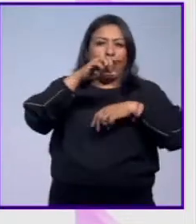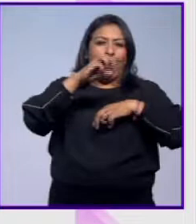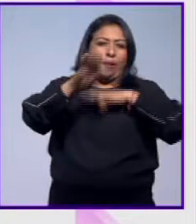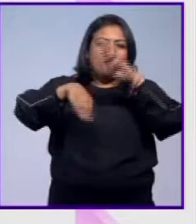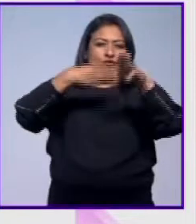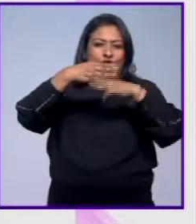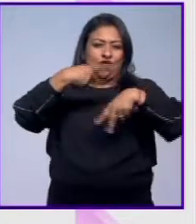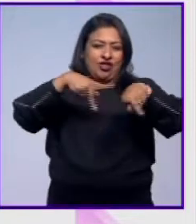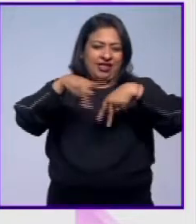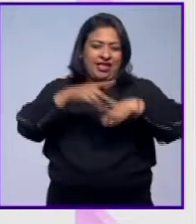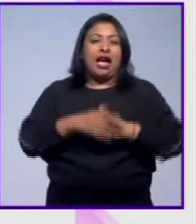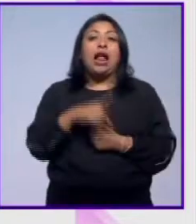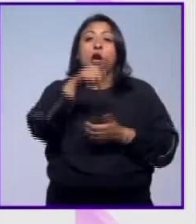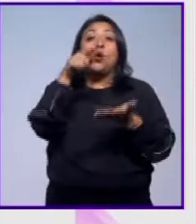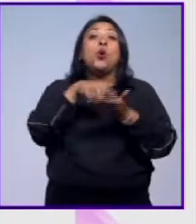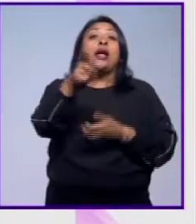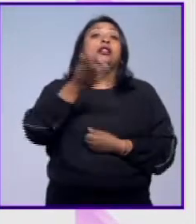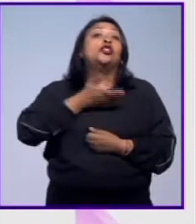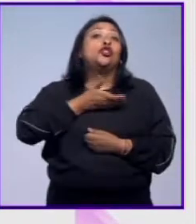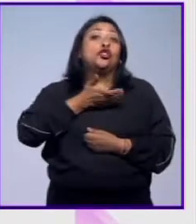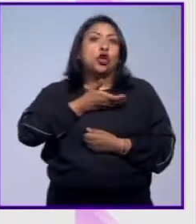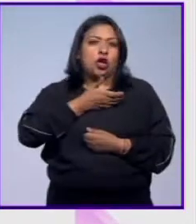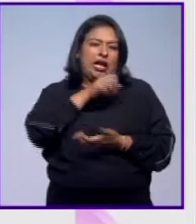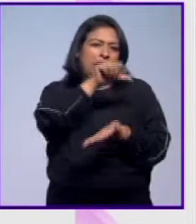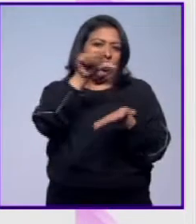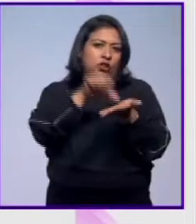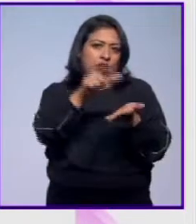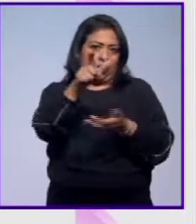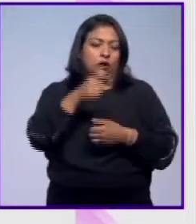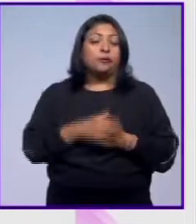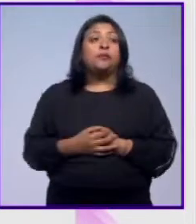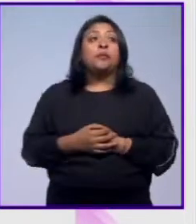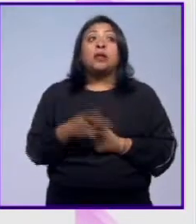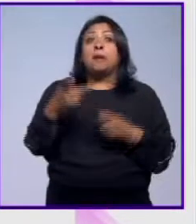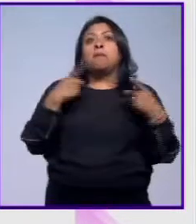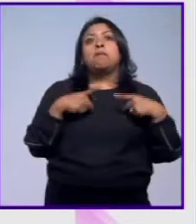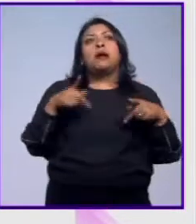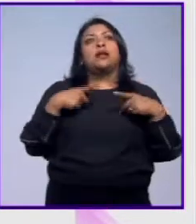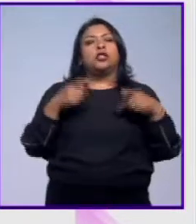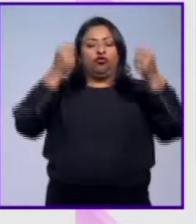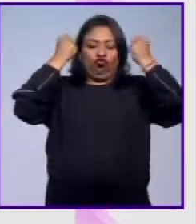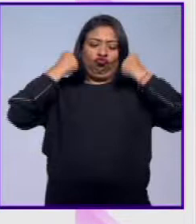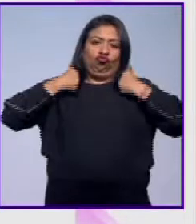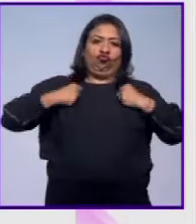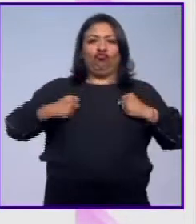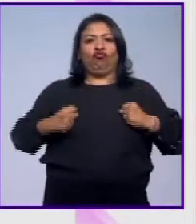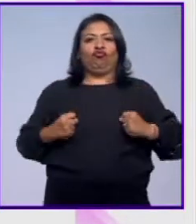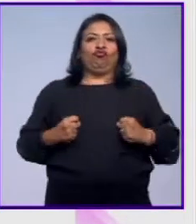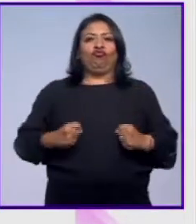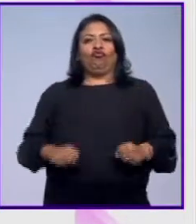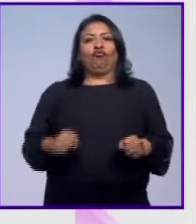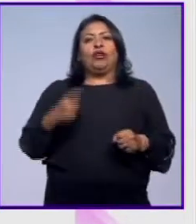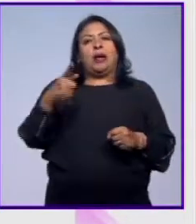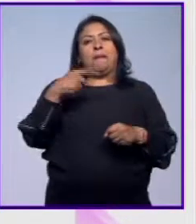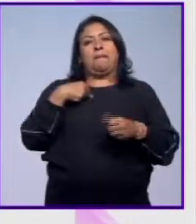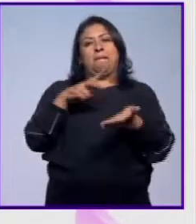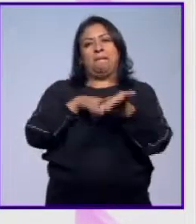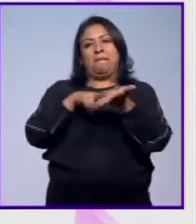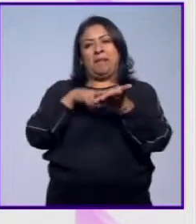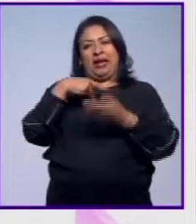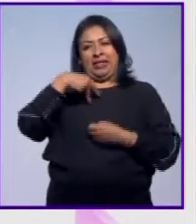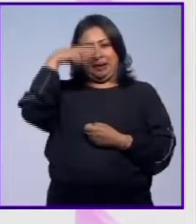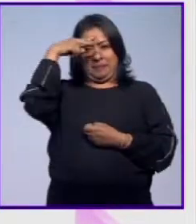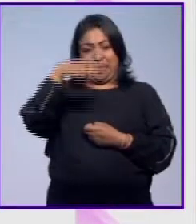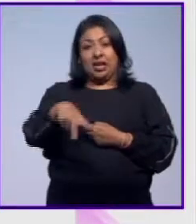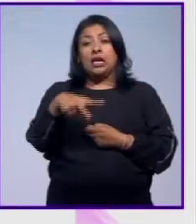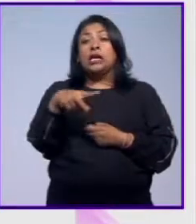en el Zócalo y la gente, por supuesto, hoy estaba enfundado en sus playeras de la Selección Nacional y